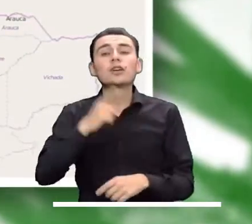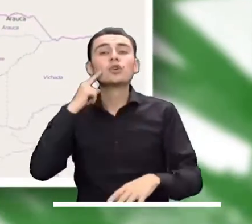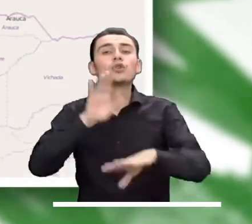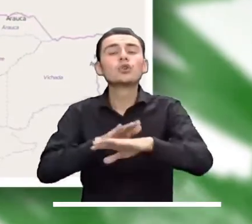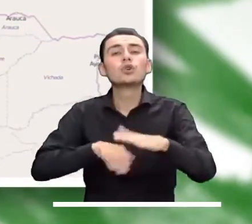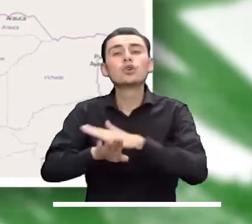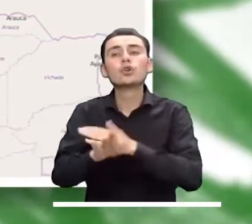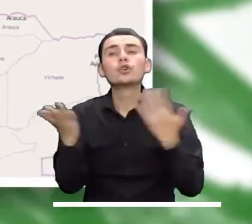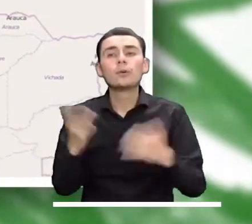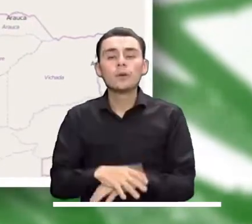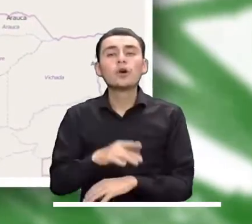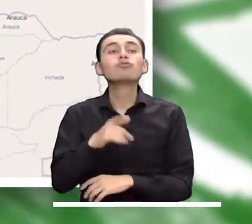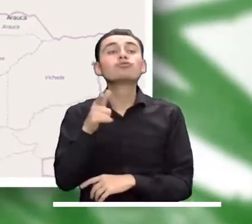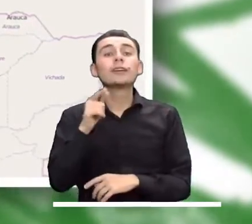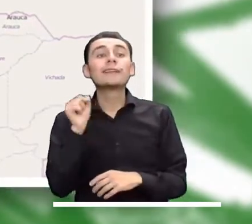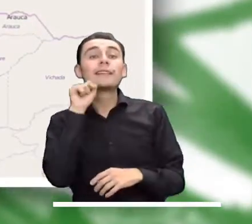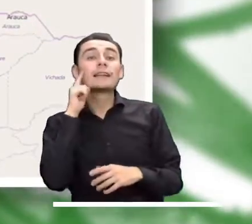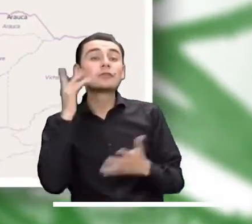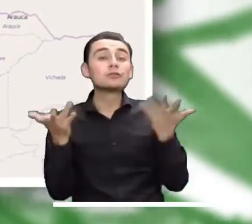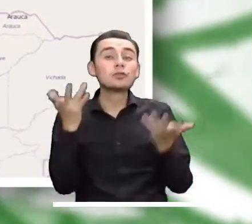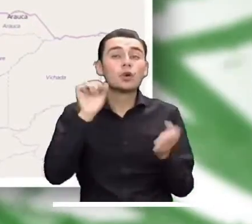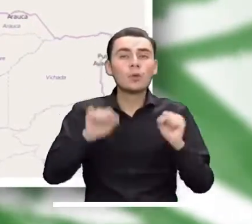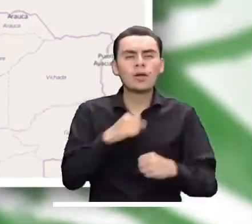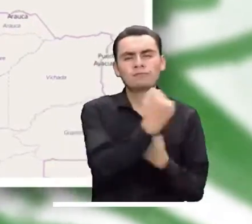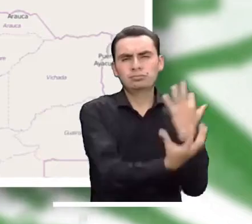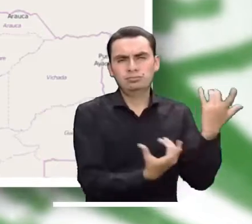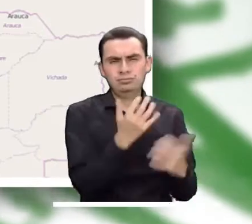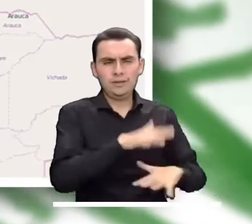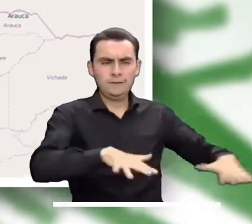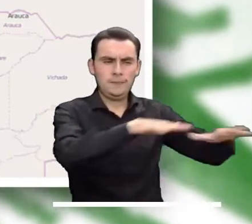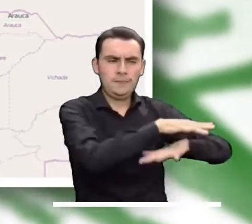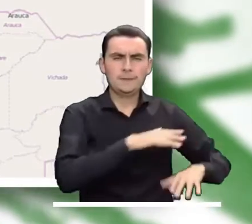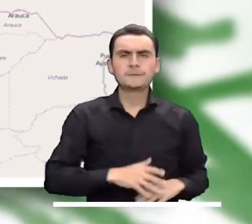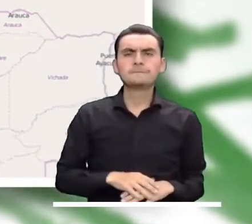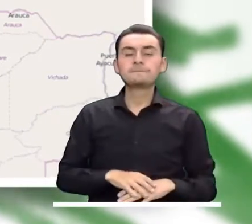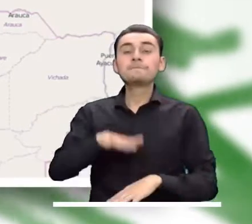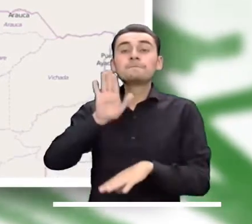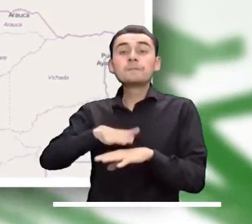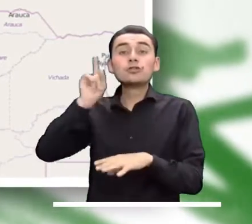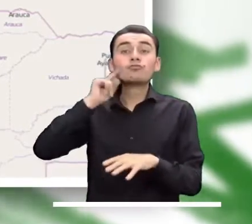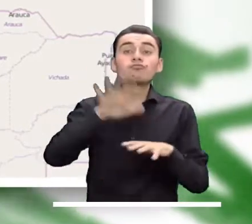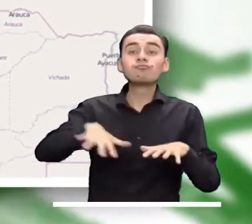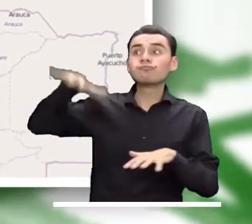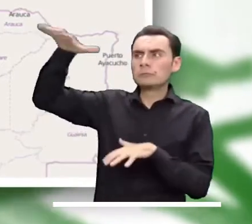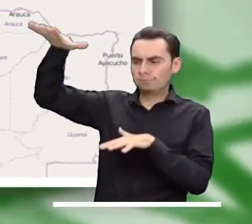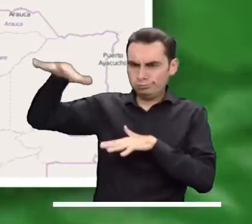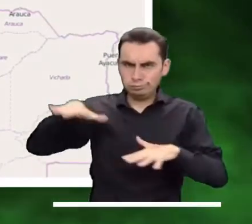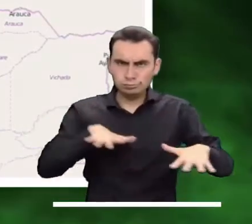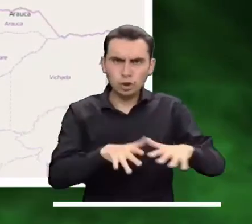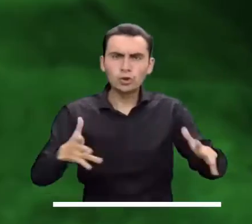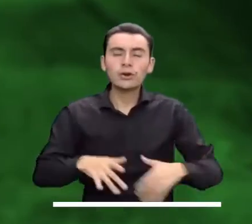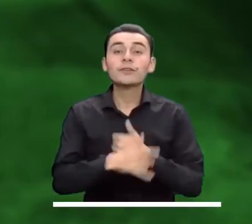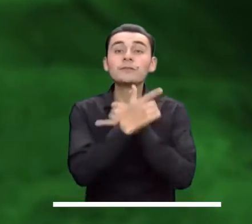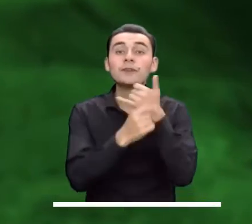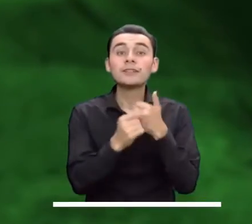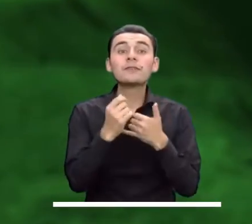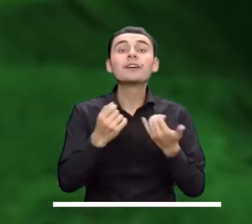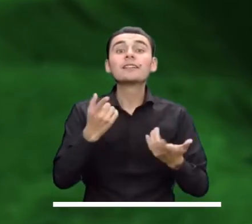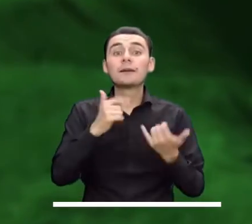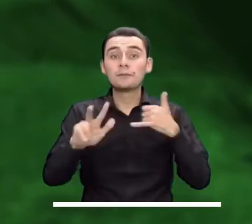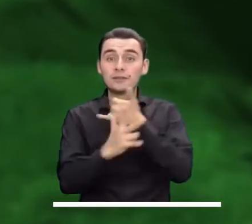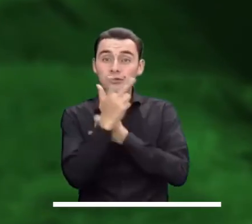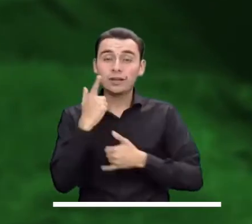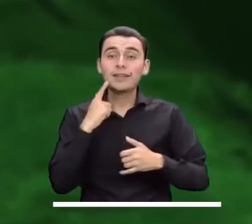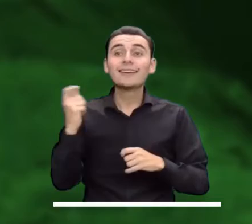Alerta roja por alta probabilidad de incendios en el departamento de La Guajira. Máxima alerta por probables deslizamientos en